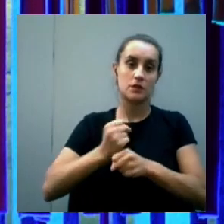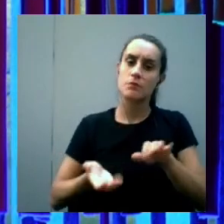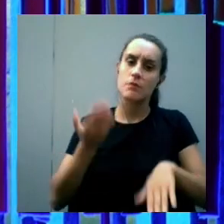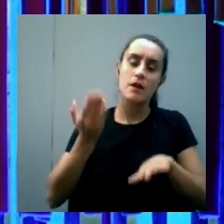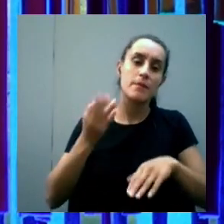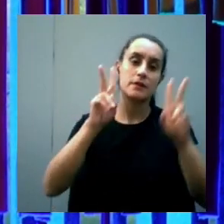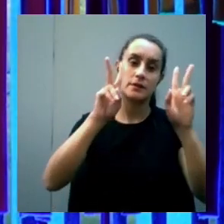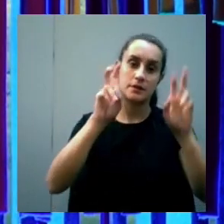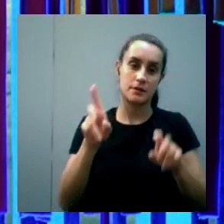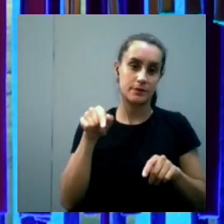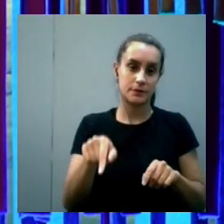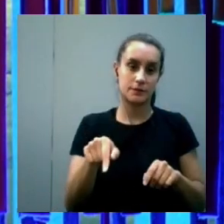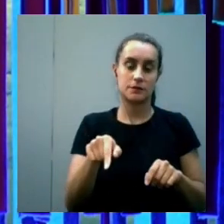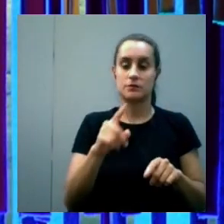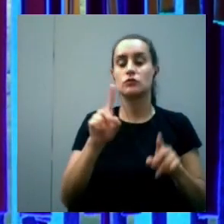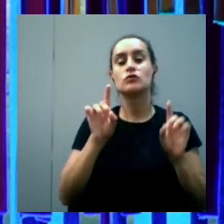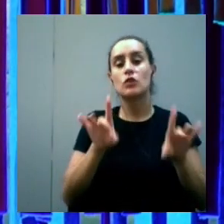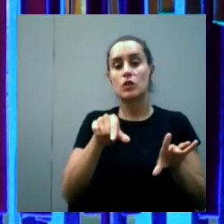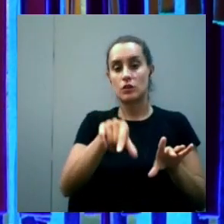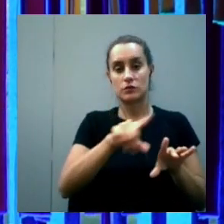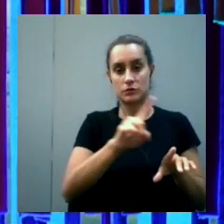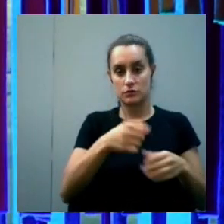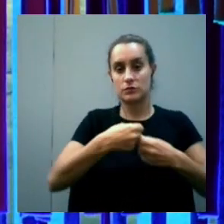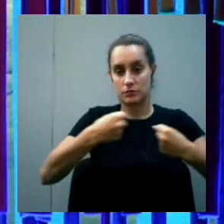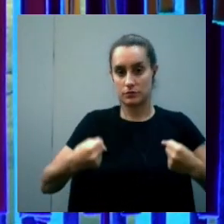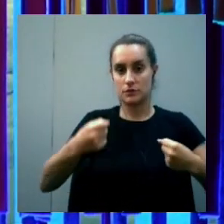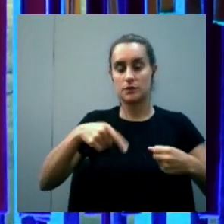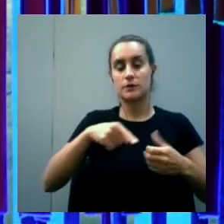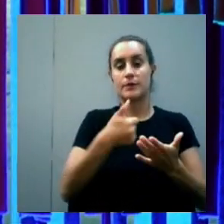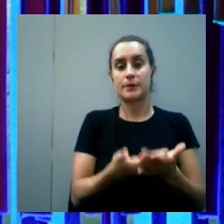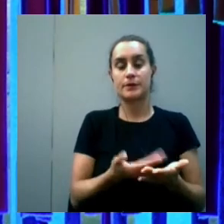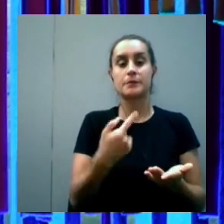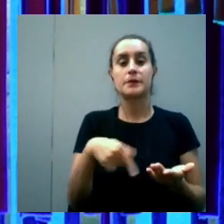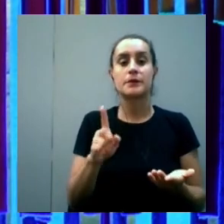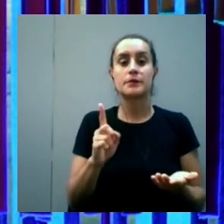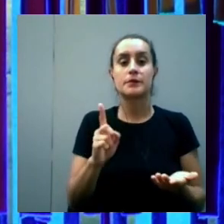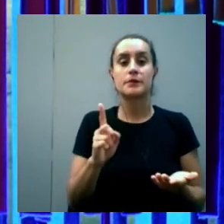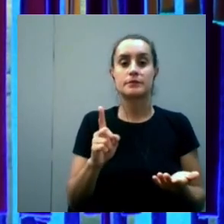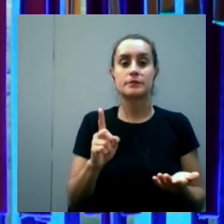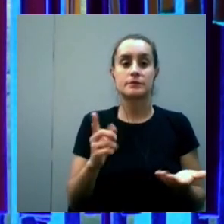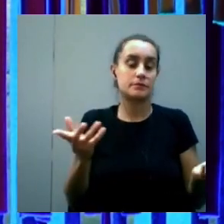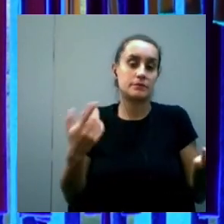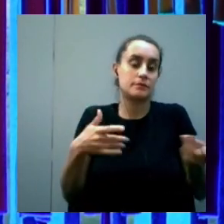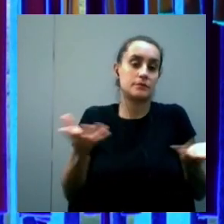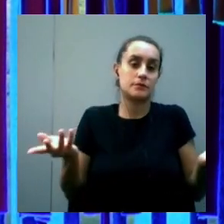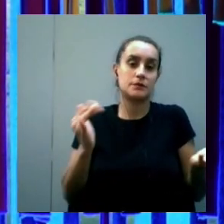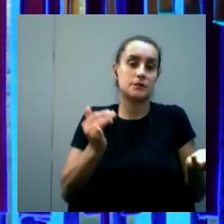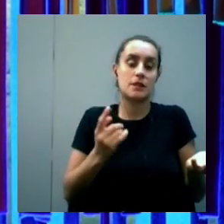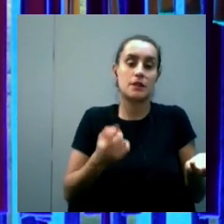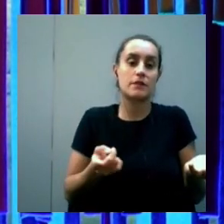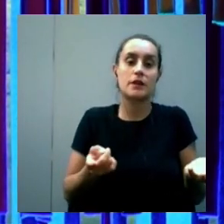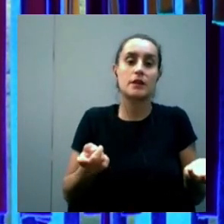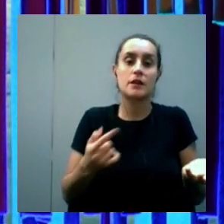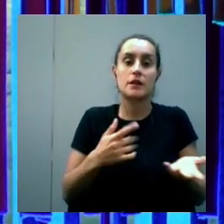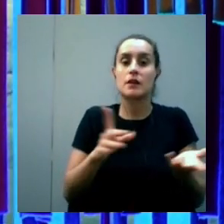lo que estaba especificado en la propuesta pero bueno sí hay que digamos es